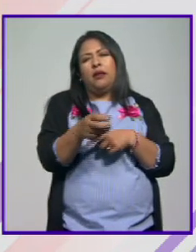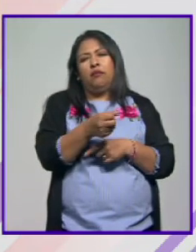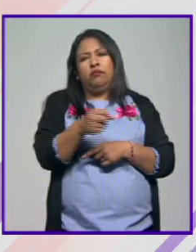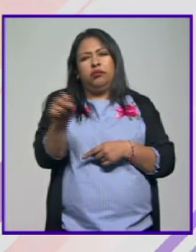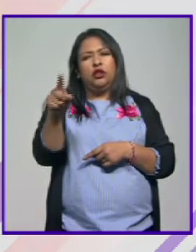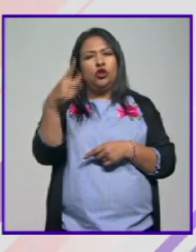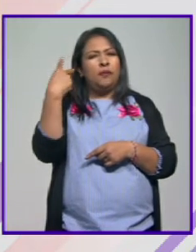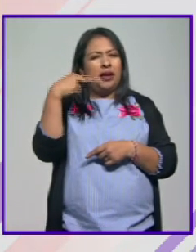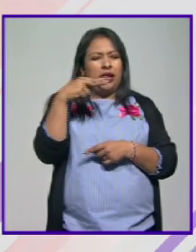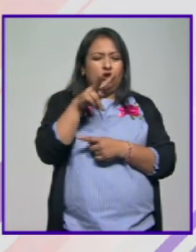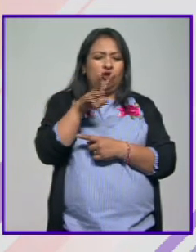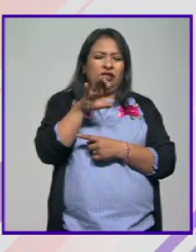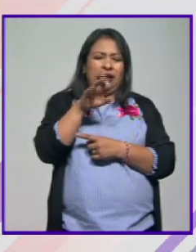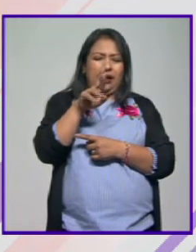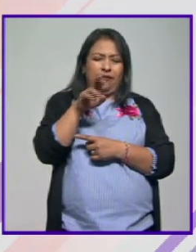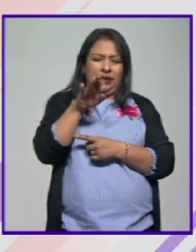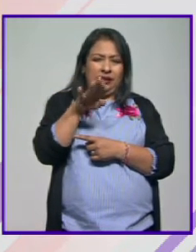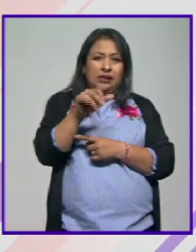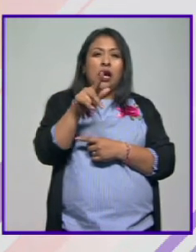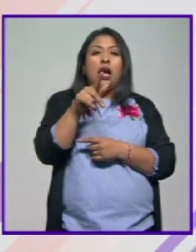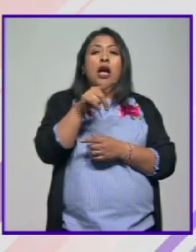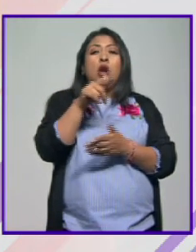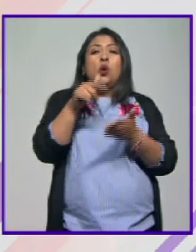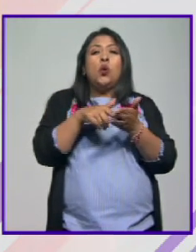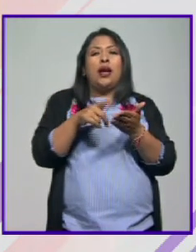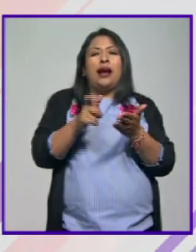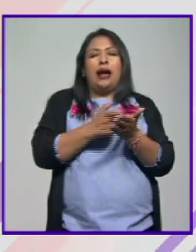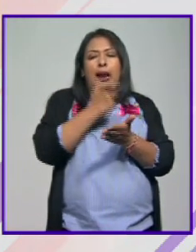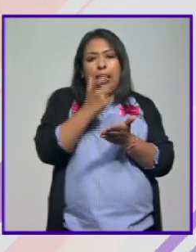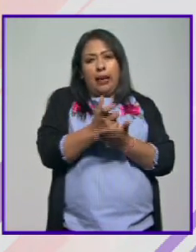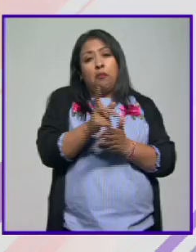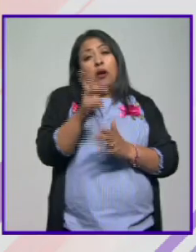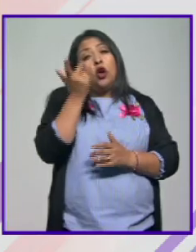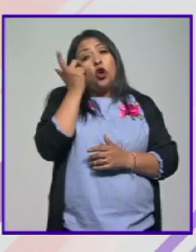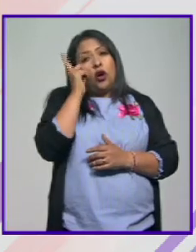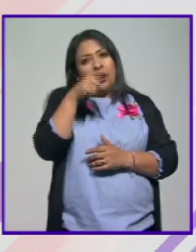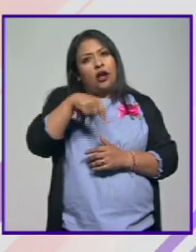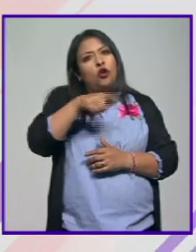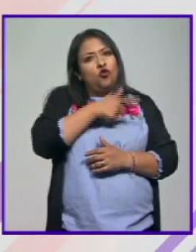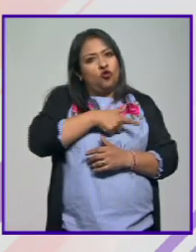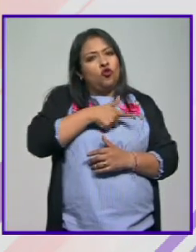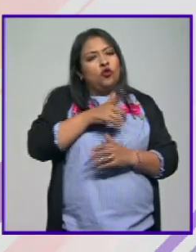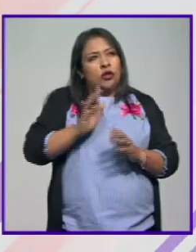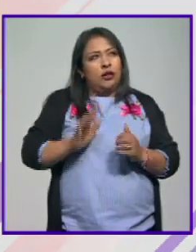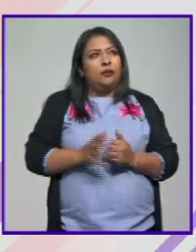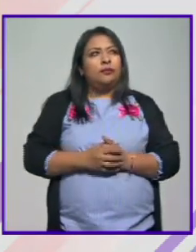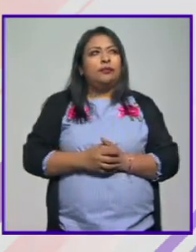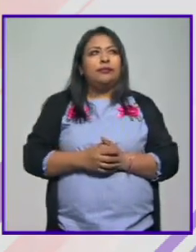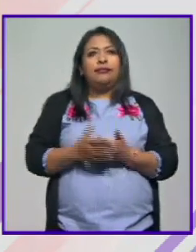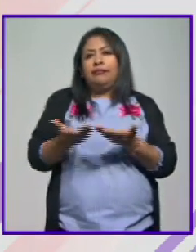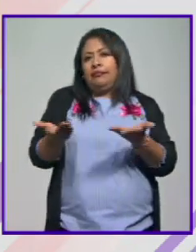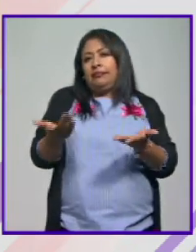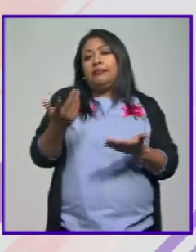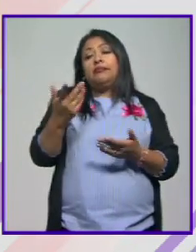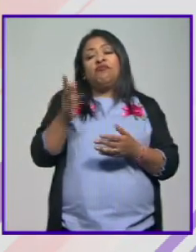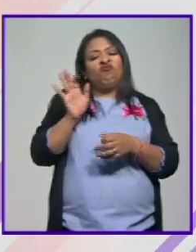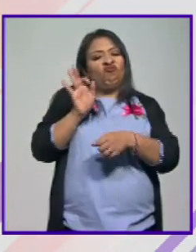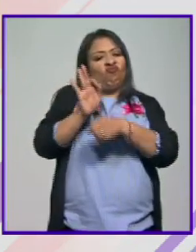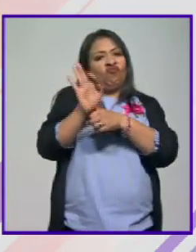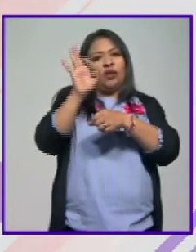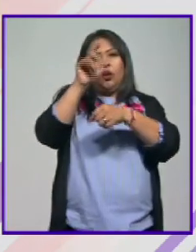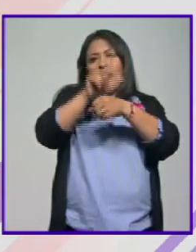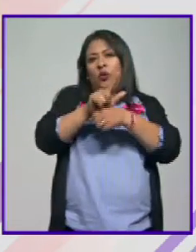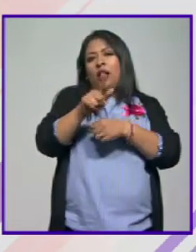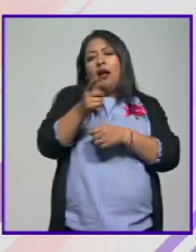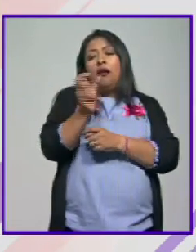veracruzano que se llama Rabi Montoya que es jalapeño y que también esperamos que les guste mucho a todos bueno pues ahí está a dar el valor cultural